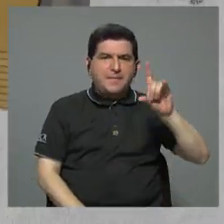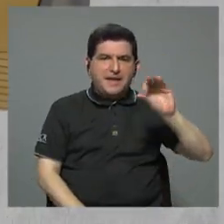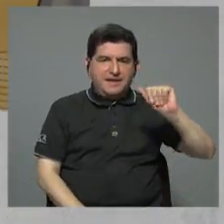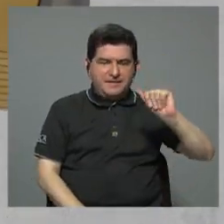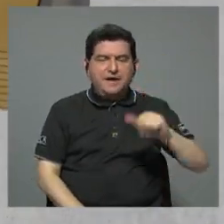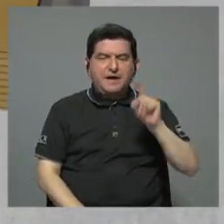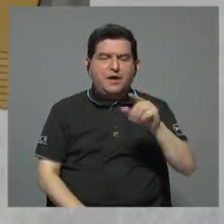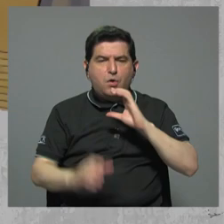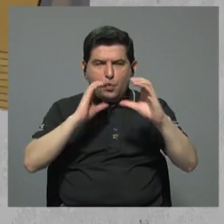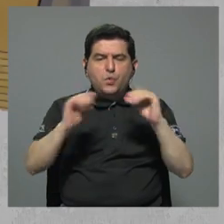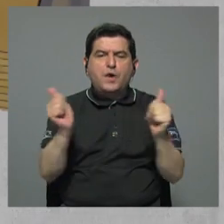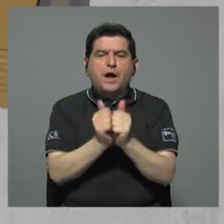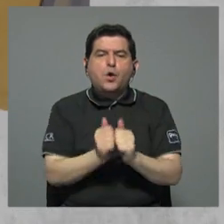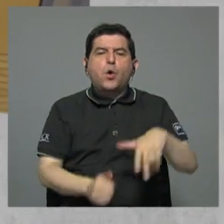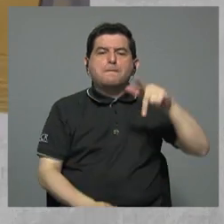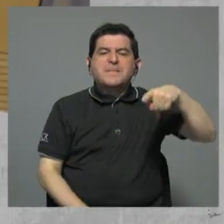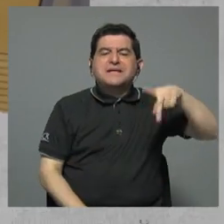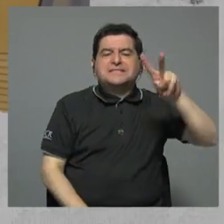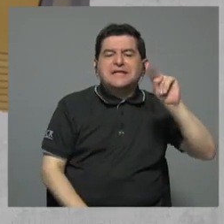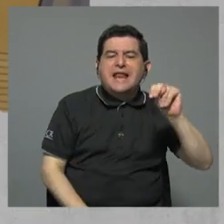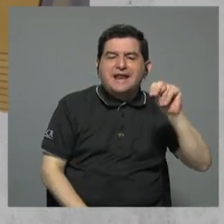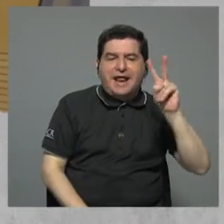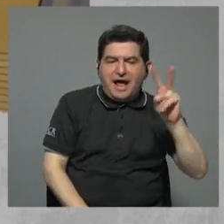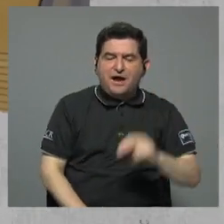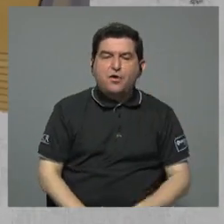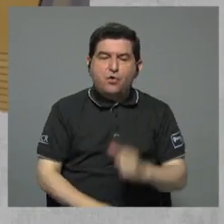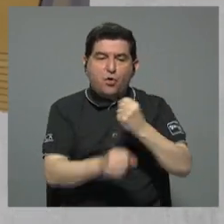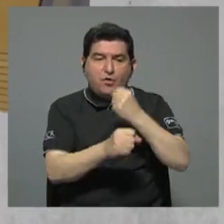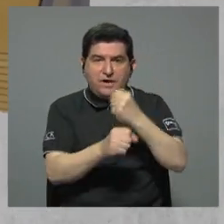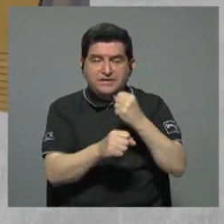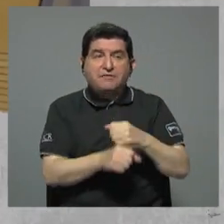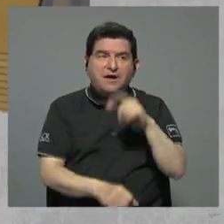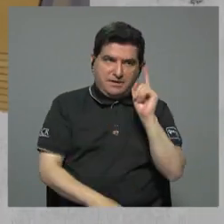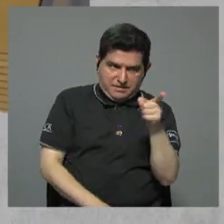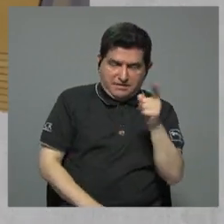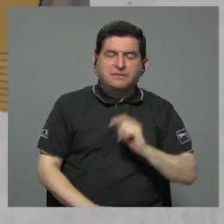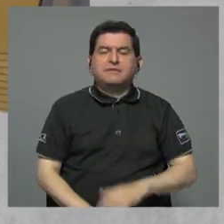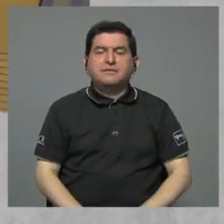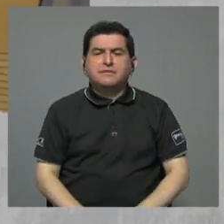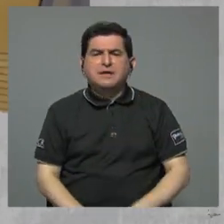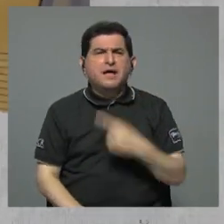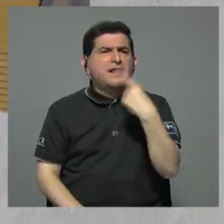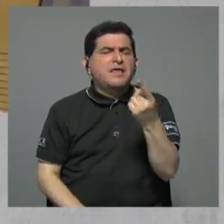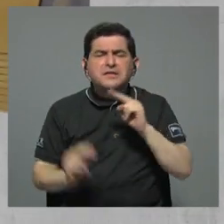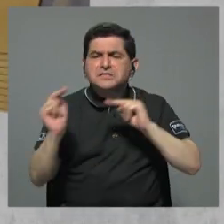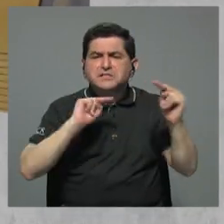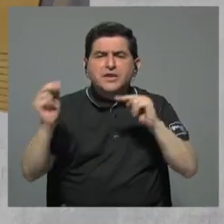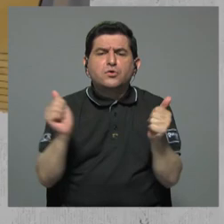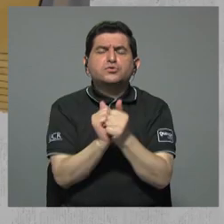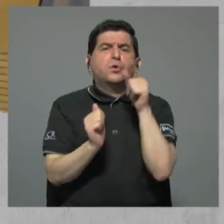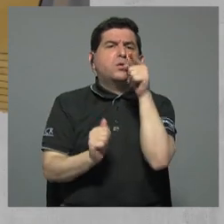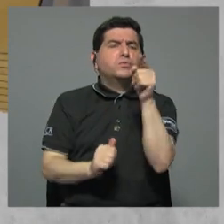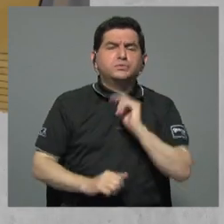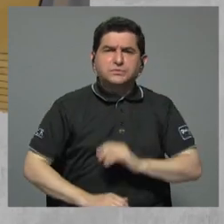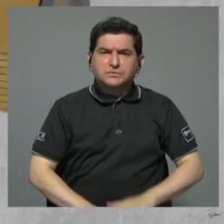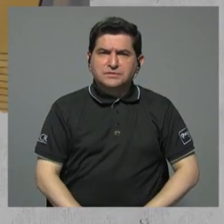con Doña Priscila Naranjo Vargas, que trabaja para Doña Mélida, le dice que ella negoció con usted la suma